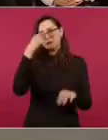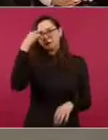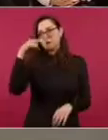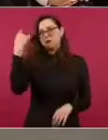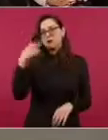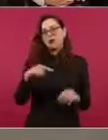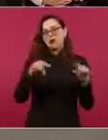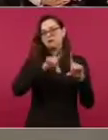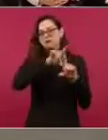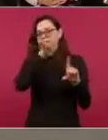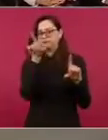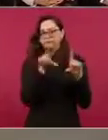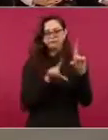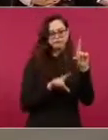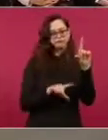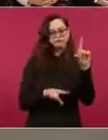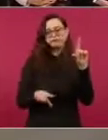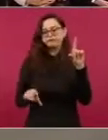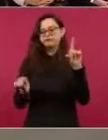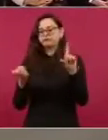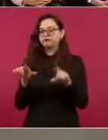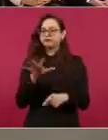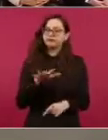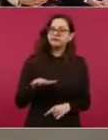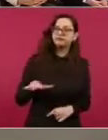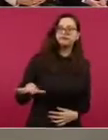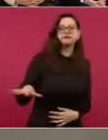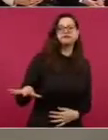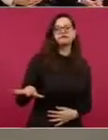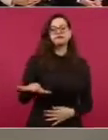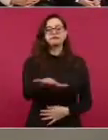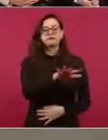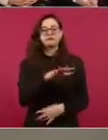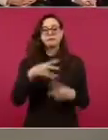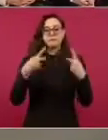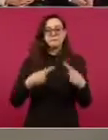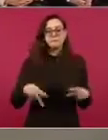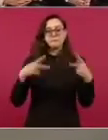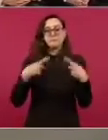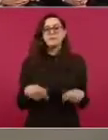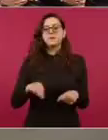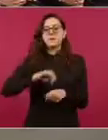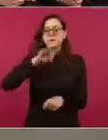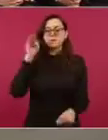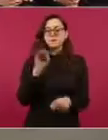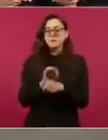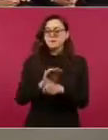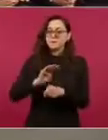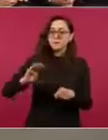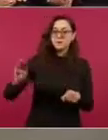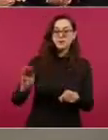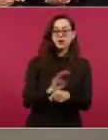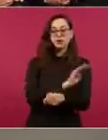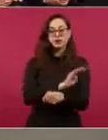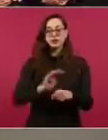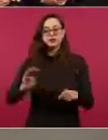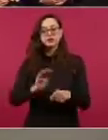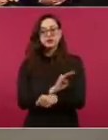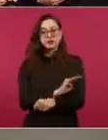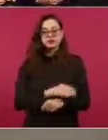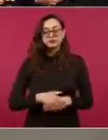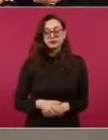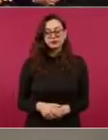beneficio del pueblo y de los trabajadores. Y es una